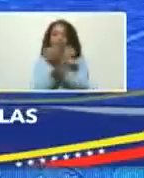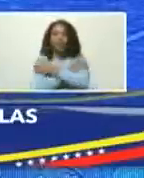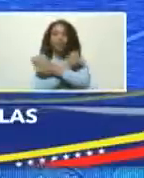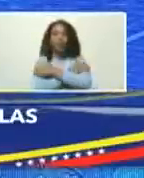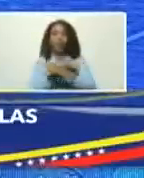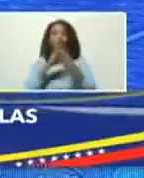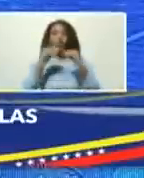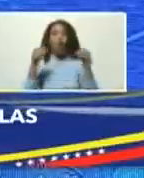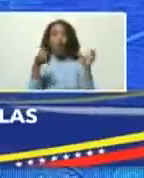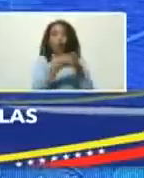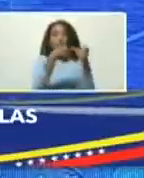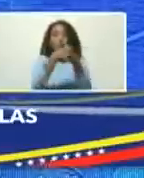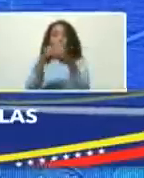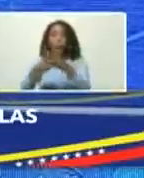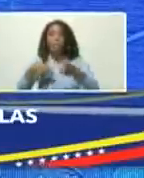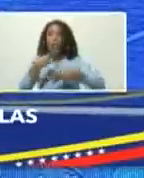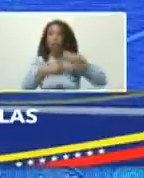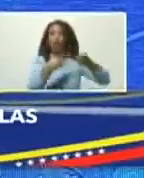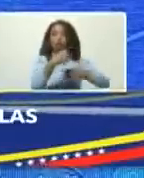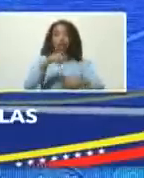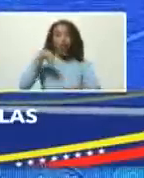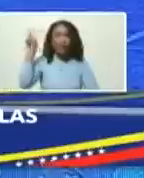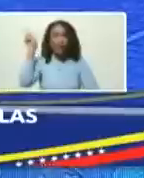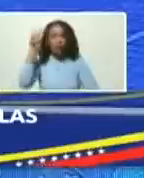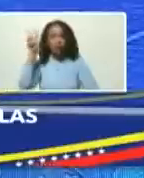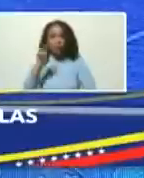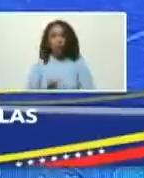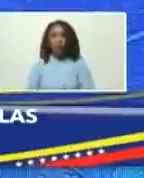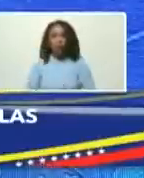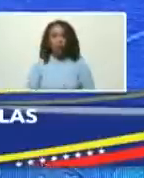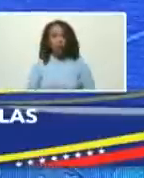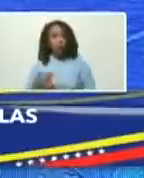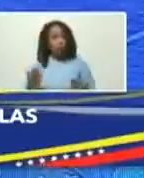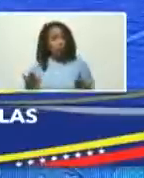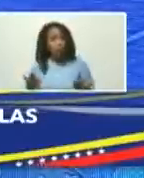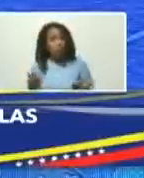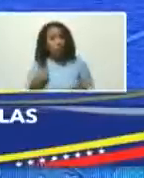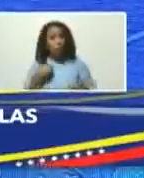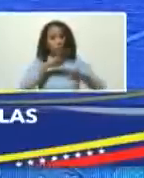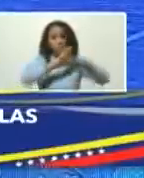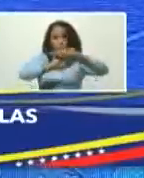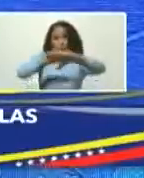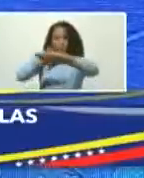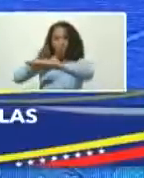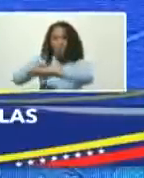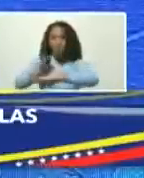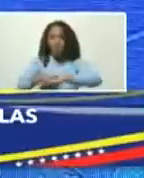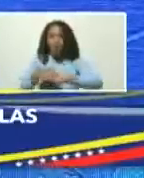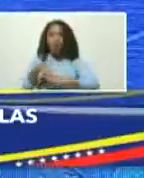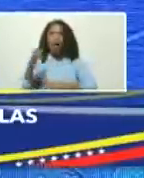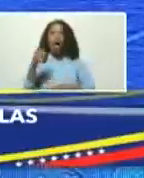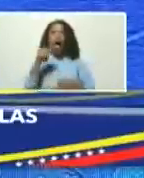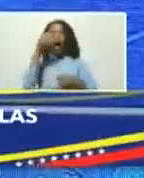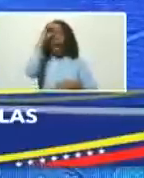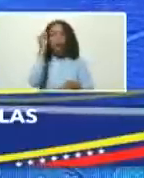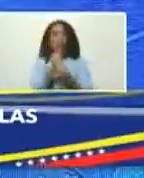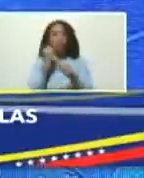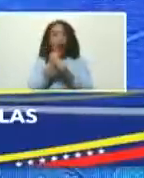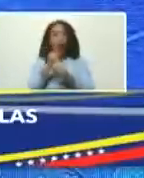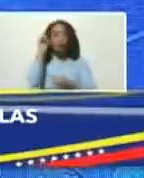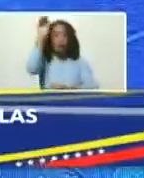todos los sectores productivos de Venezuela y los llamo a trabajar por nuestro país